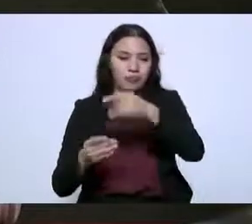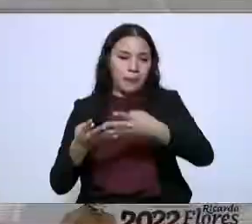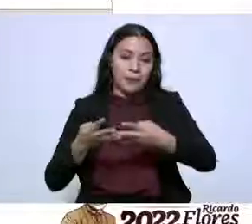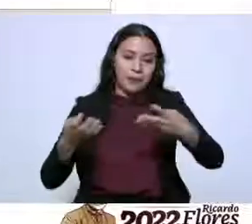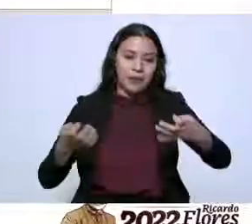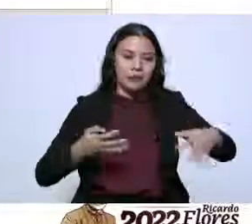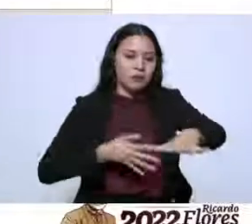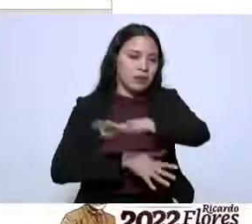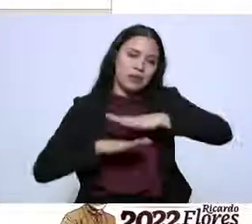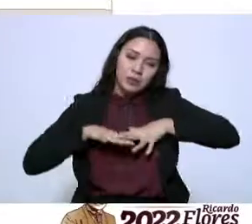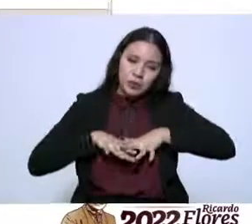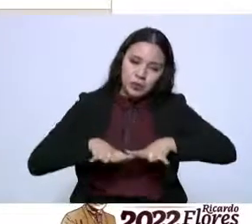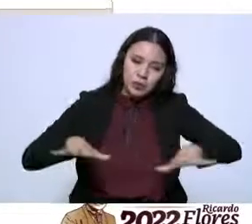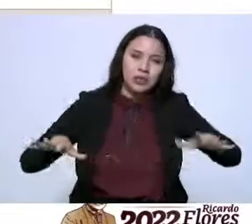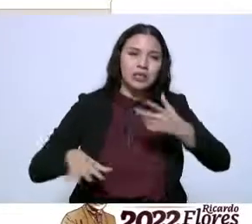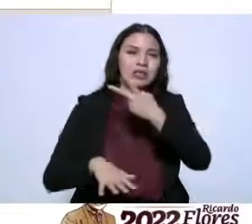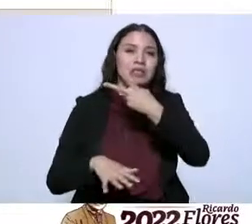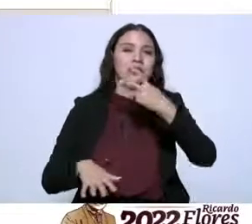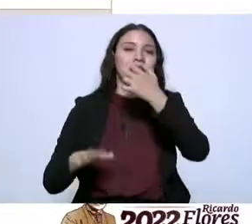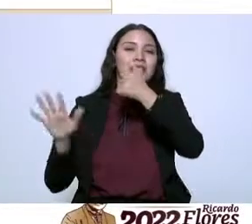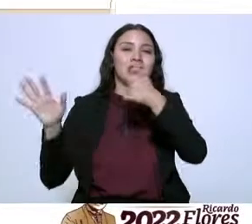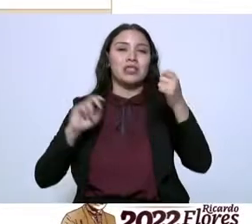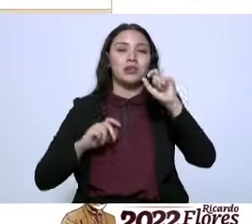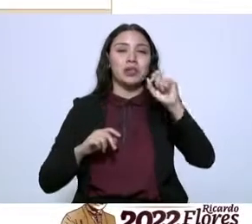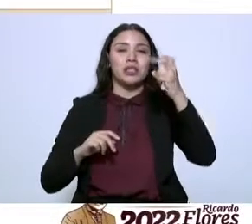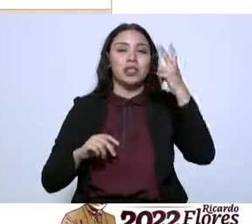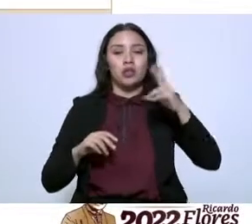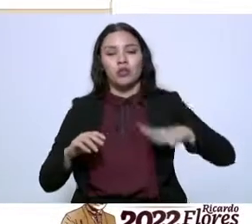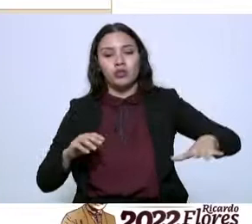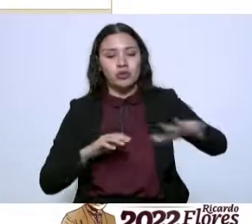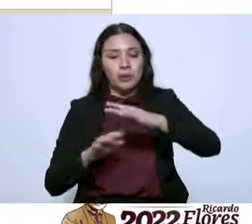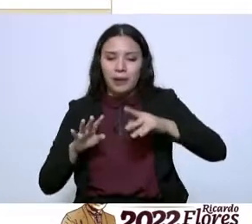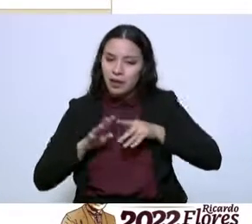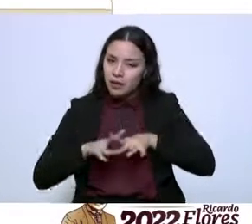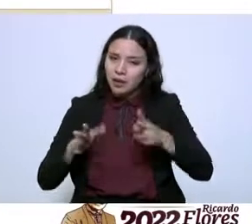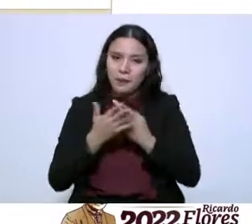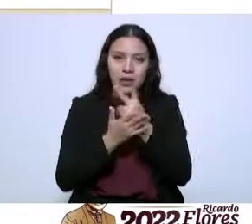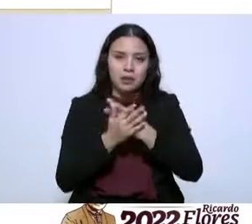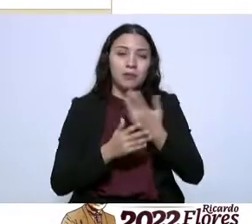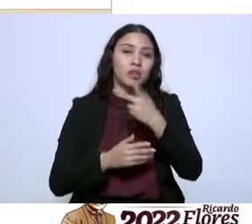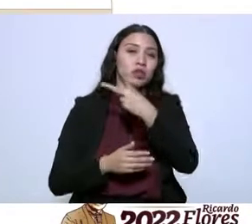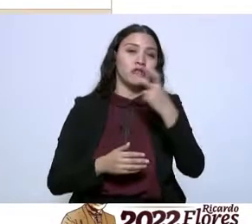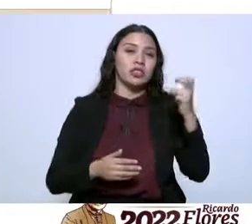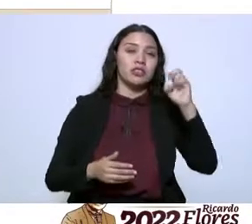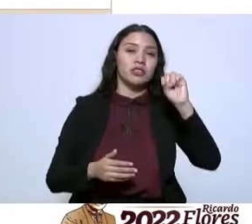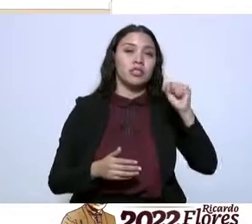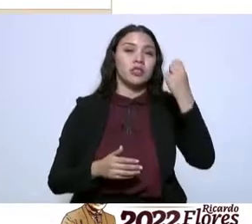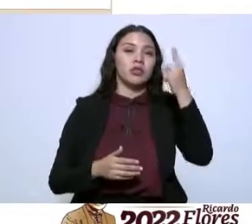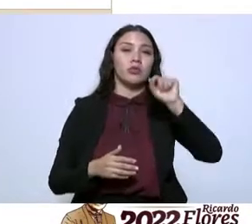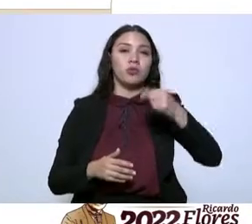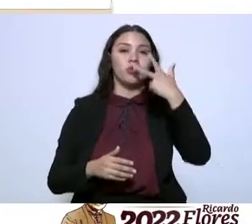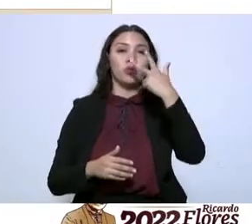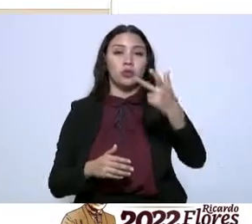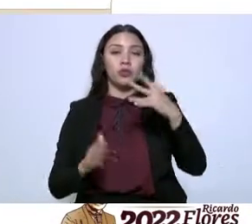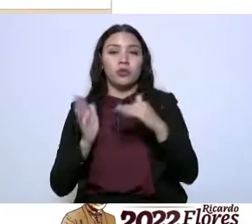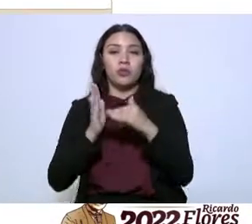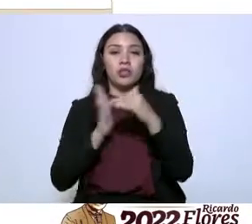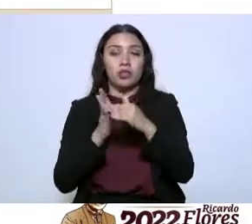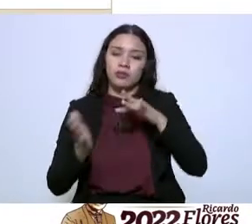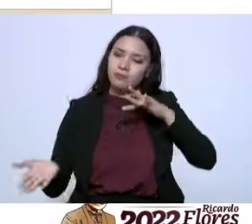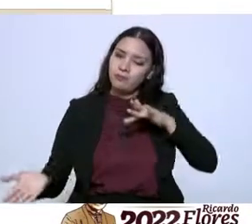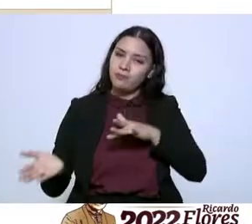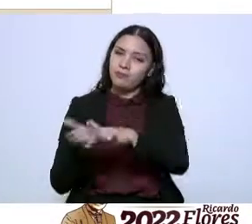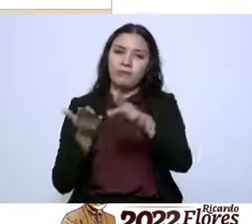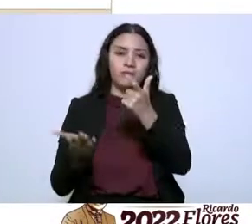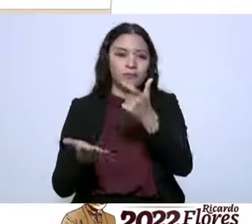622 hectáreas, apoyados con un monto de 261.8 millones de